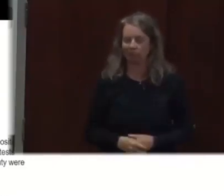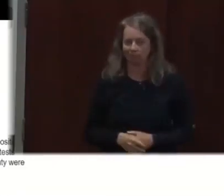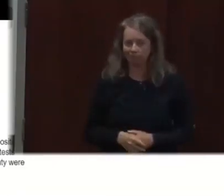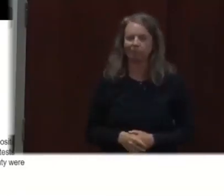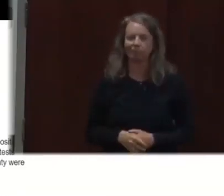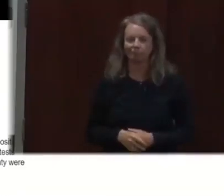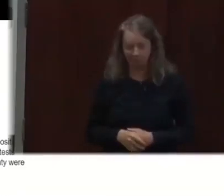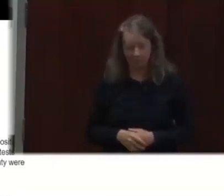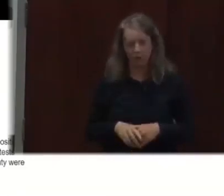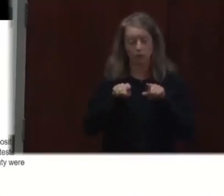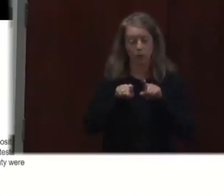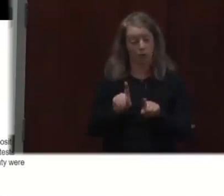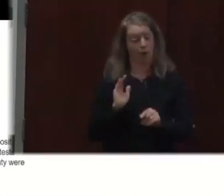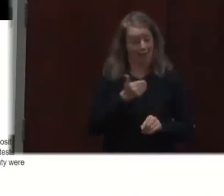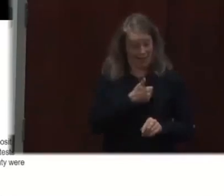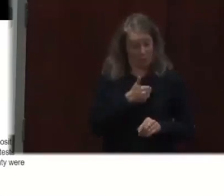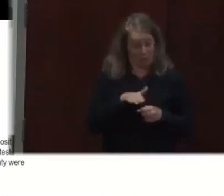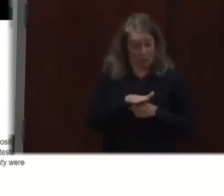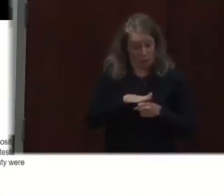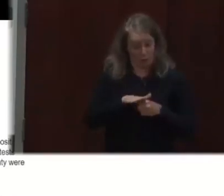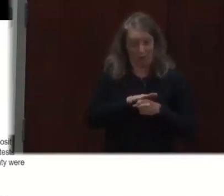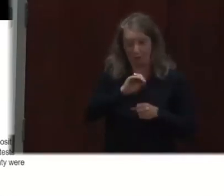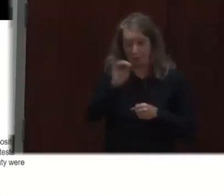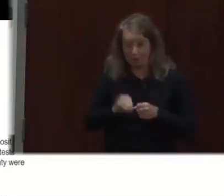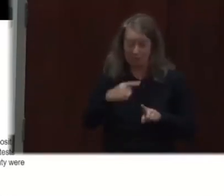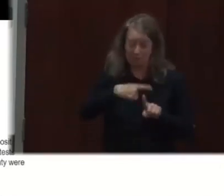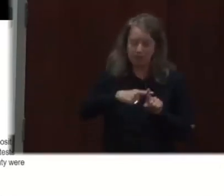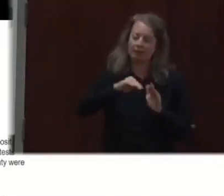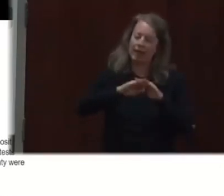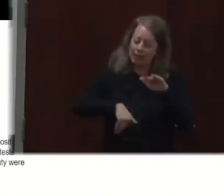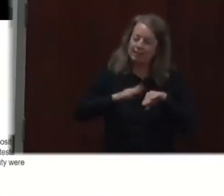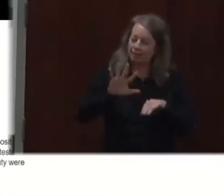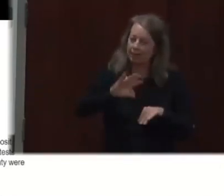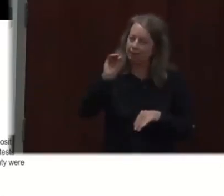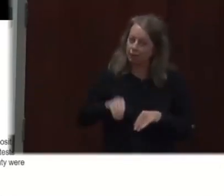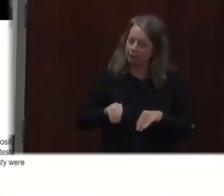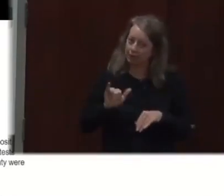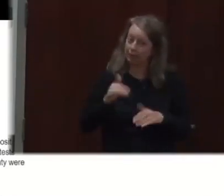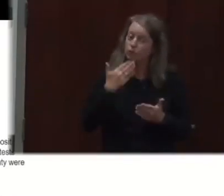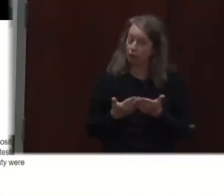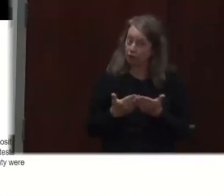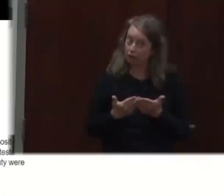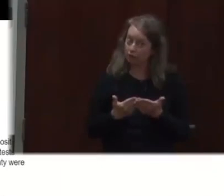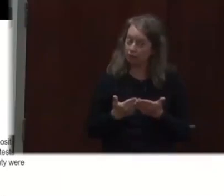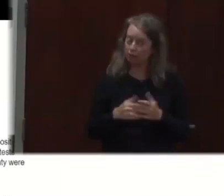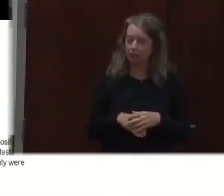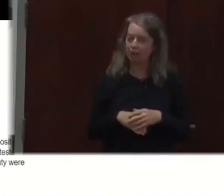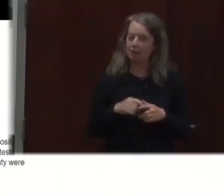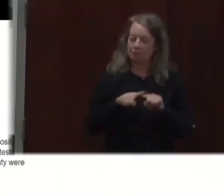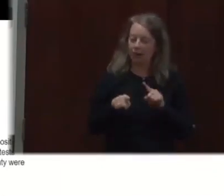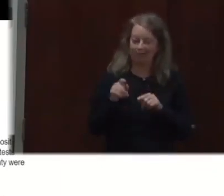se subió en septiembre, pero que esperemos que siga reduciéndose. Y queremos que todos sigan